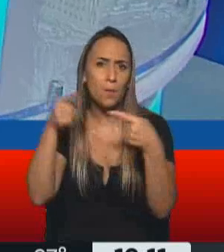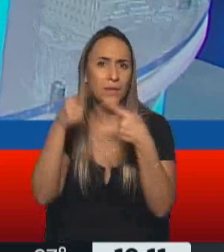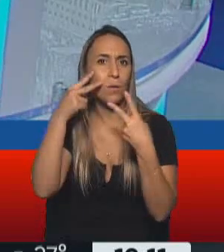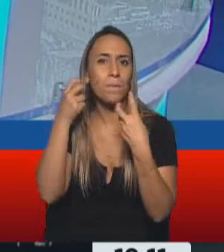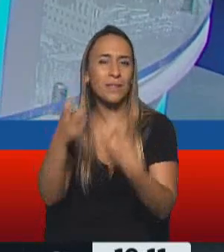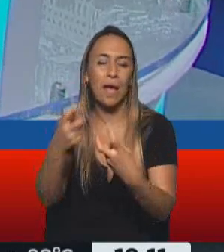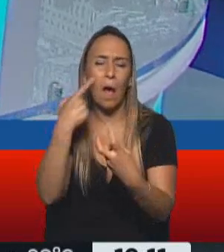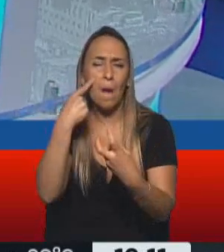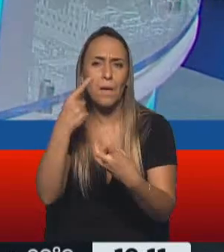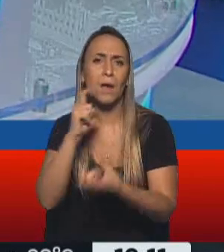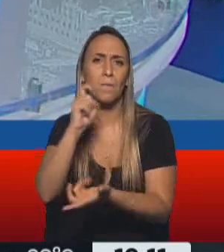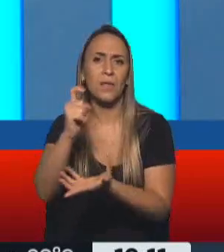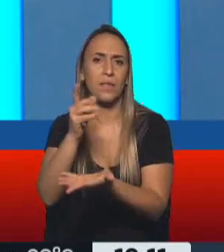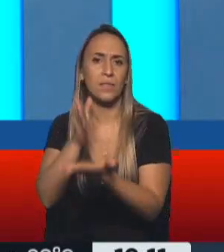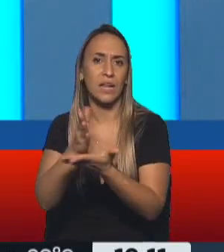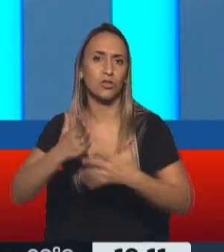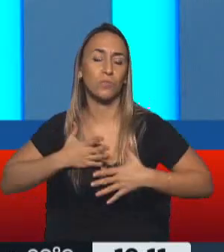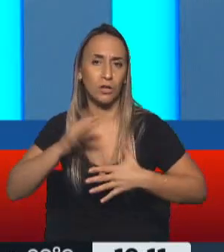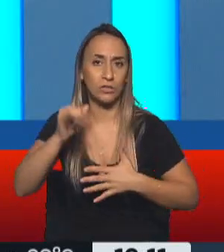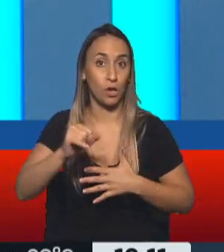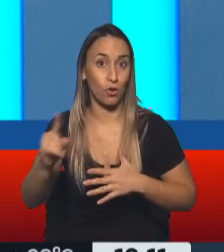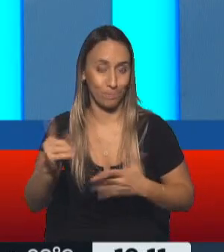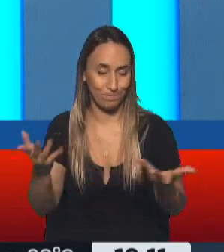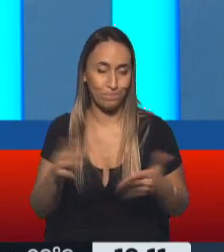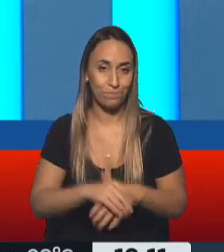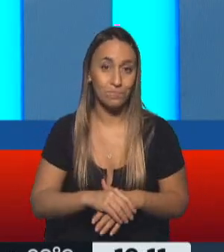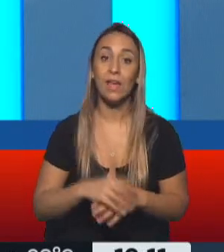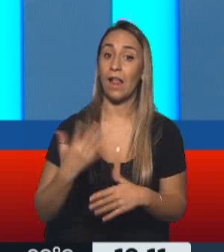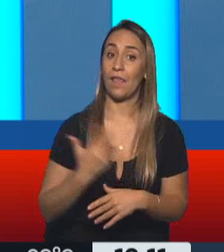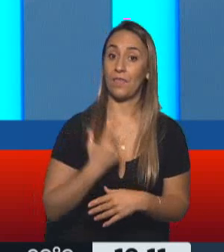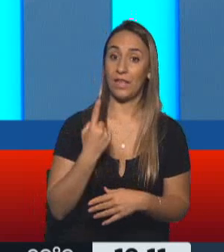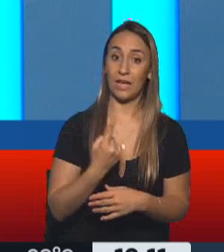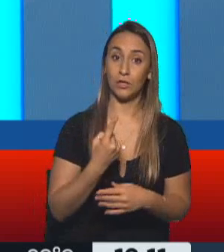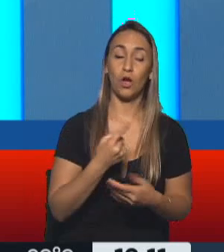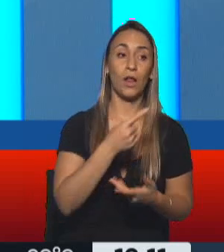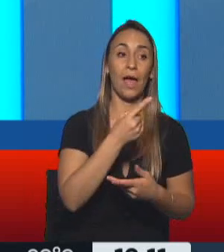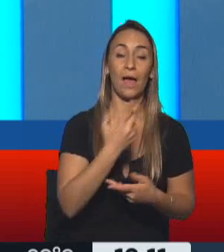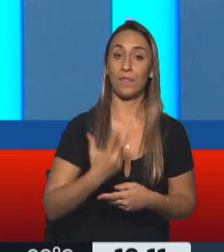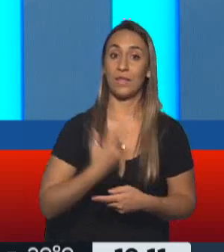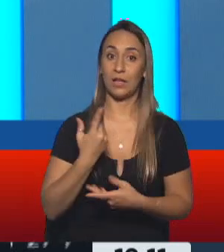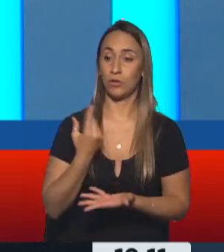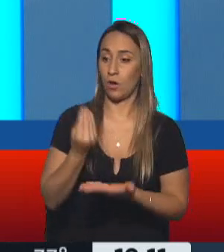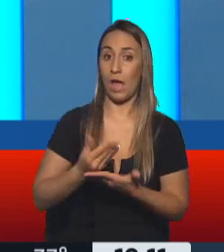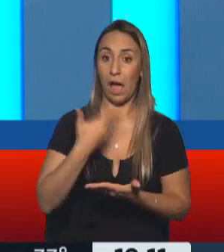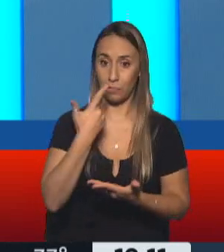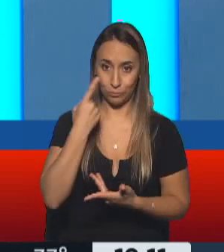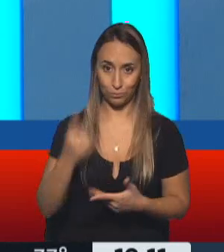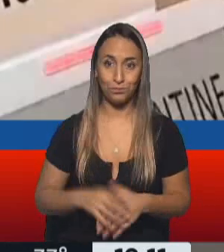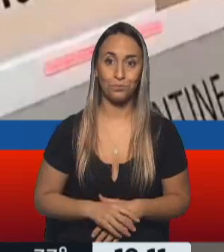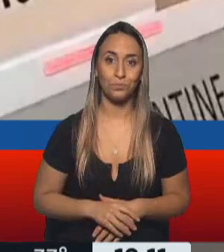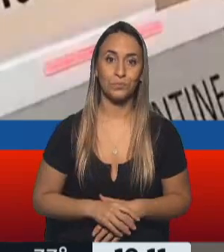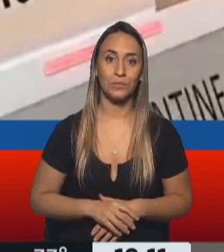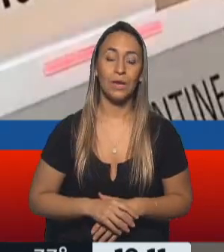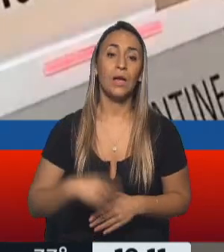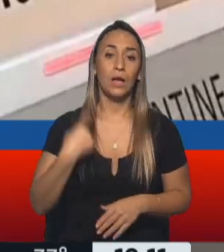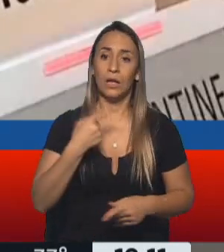en este ataque. Sobre este tema habló la directora de Derechos Humanos de la Cancillería, explicó de qué se trata, si te parece bien la podemos escuchar. Cómo no. A ver.